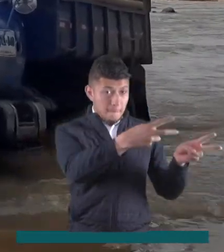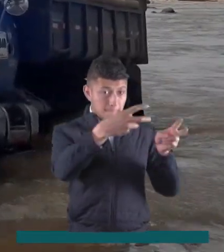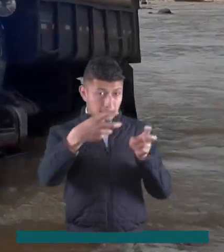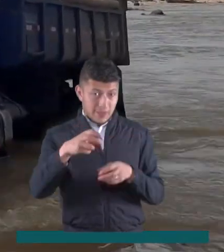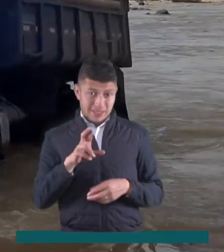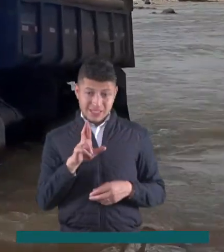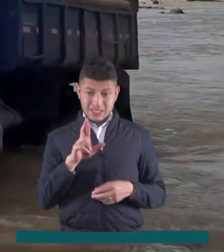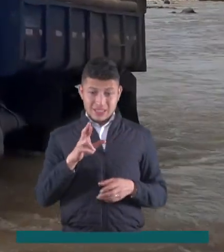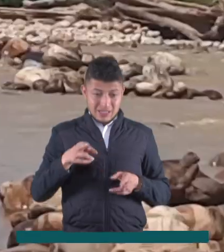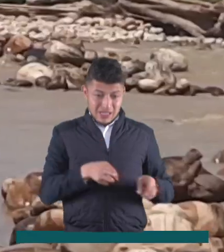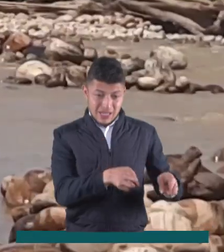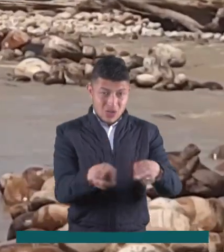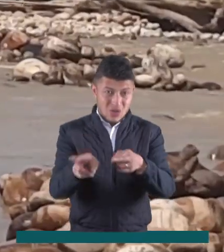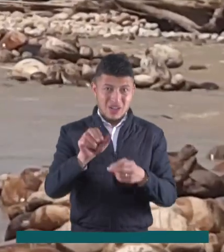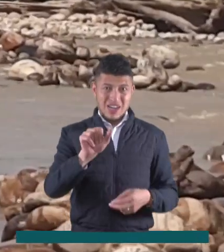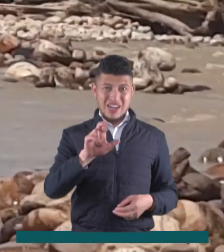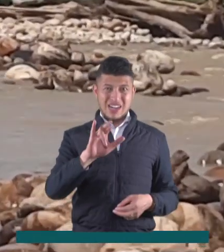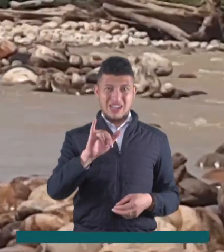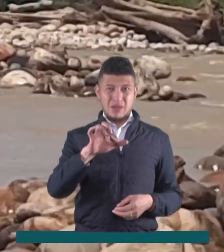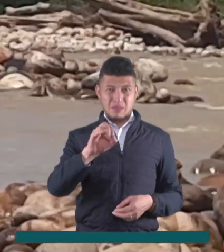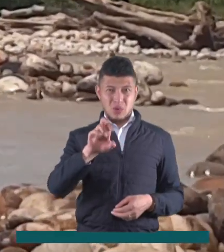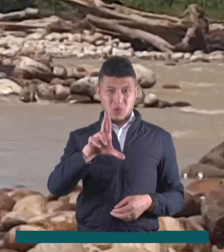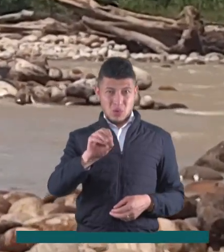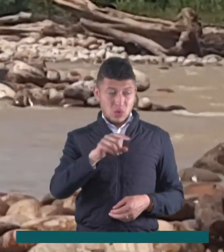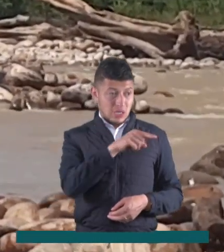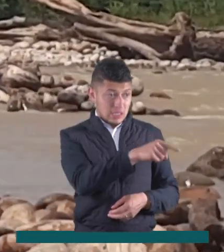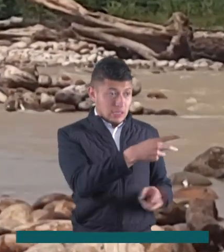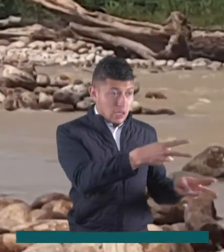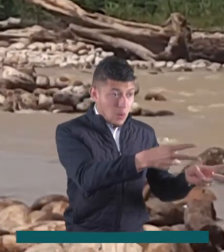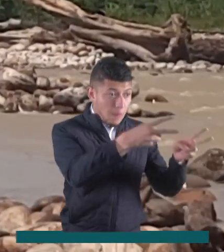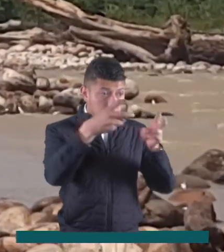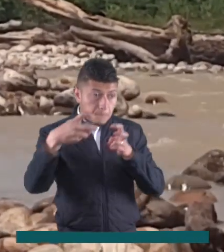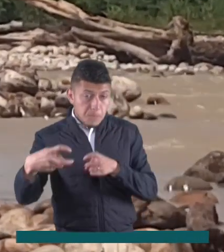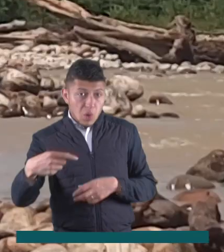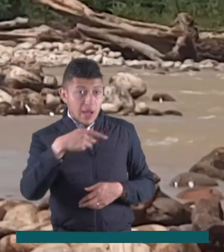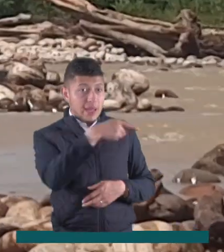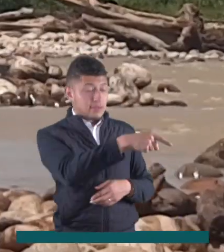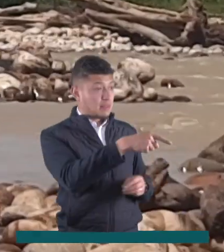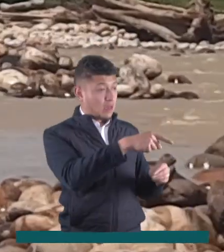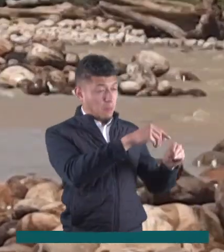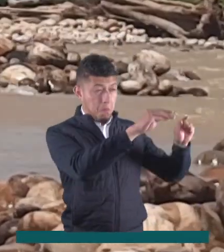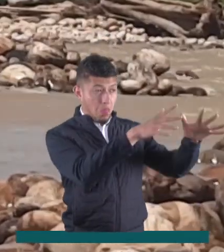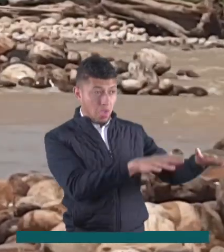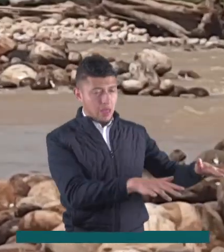puente del río Ariporo donde es el colapso, donde no hay transitibilidad allí,